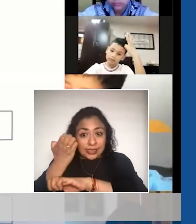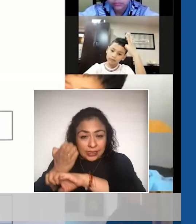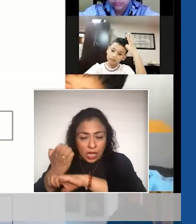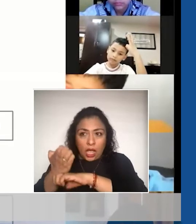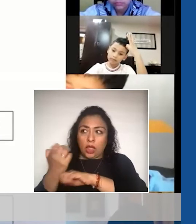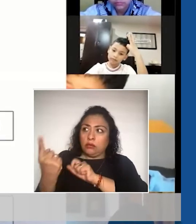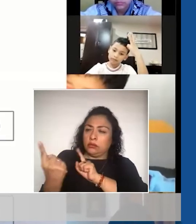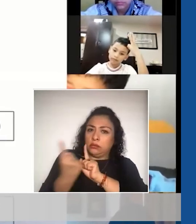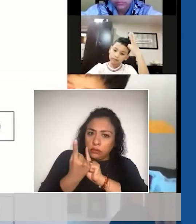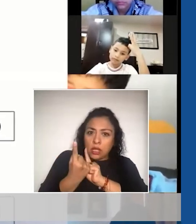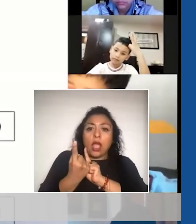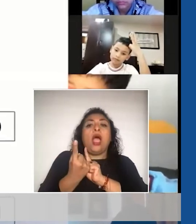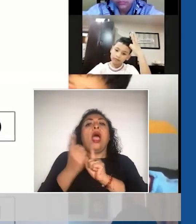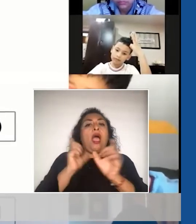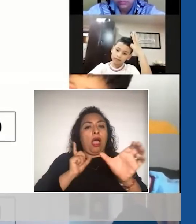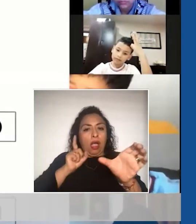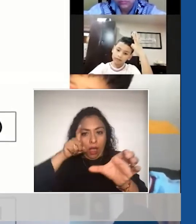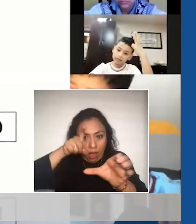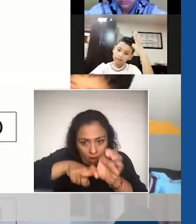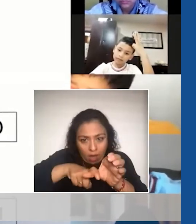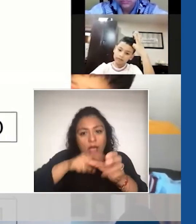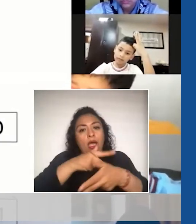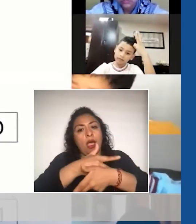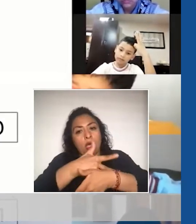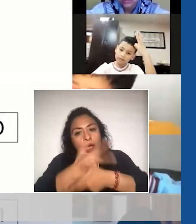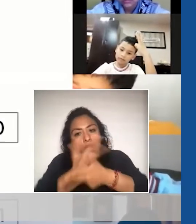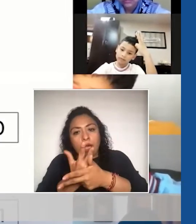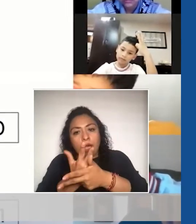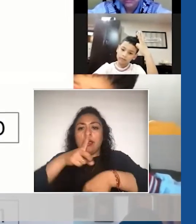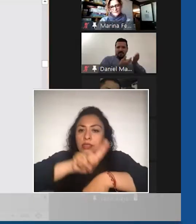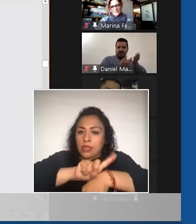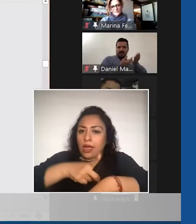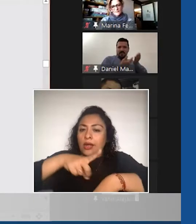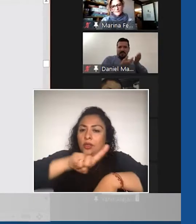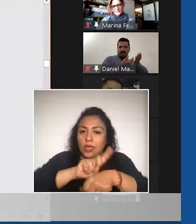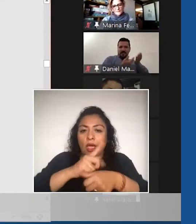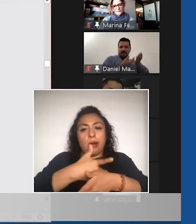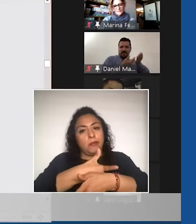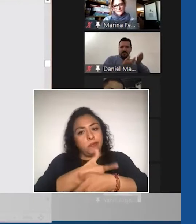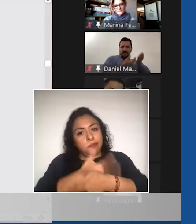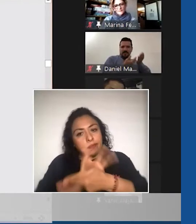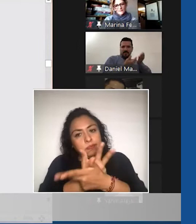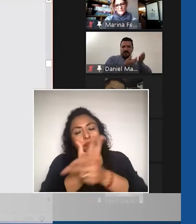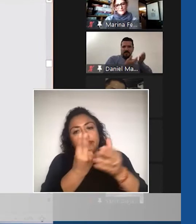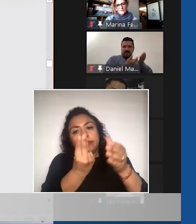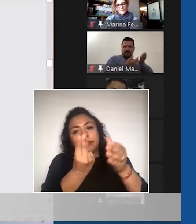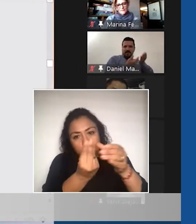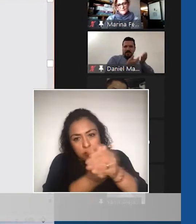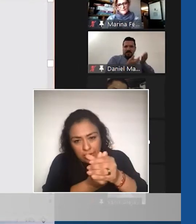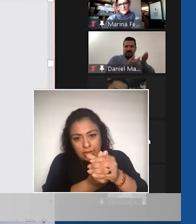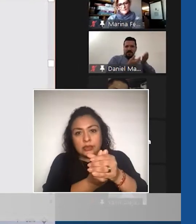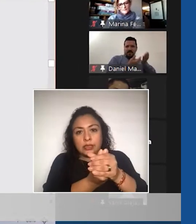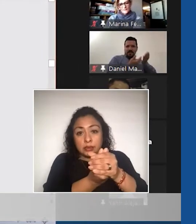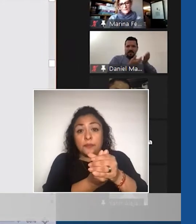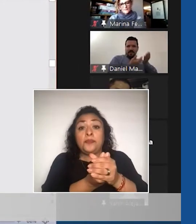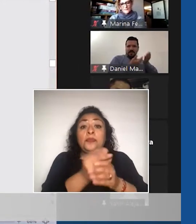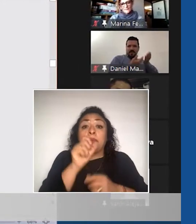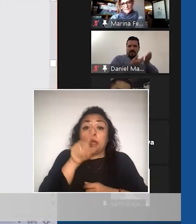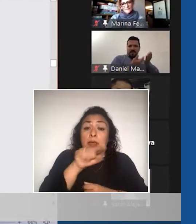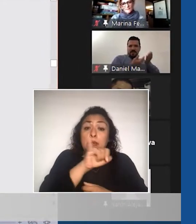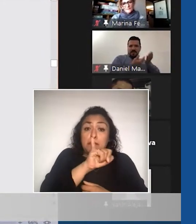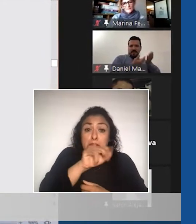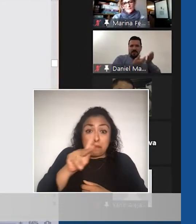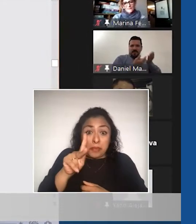conectando diario al programa escolar para niños sordos. También tengo que decirte que el Ipliap es la